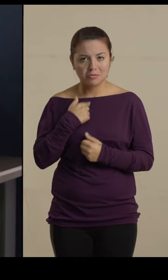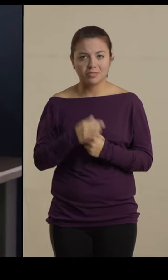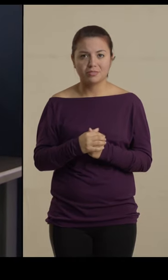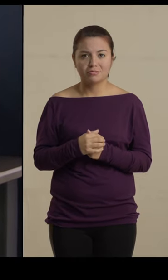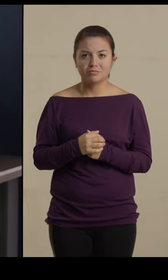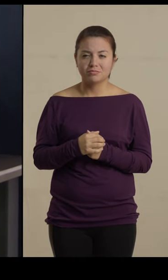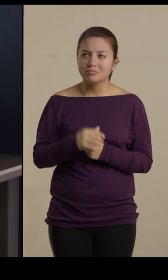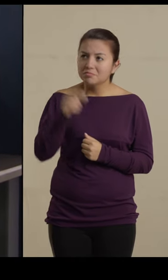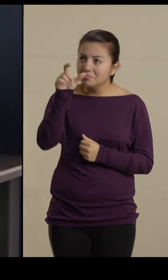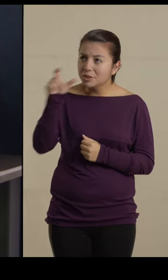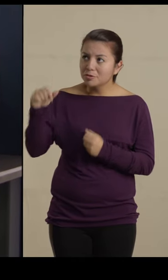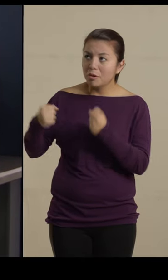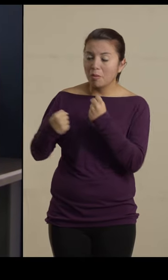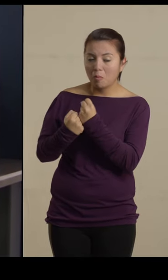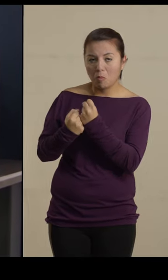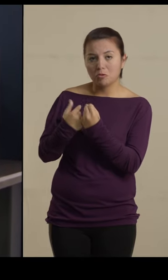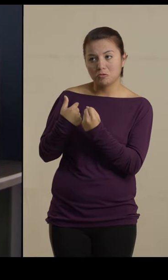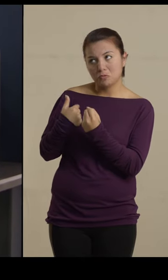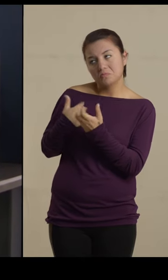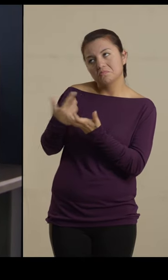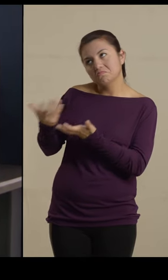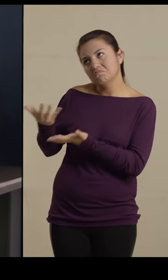soy sociable con mis apoyos,